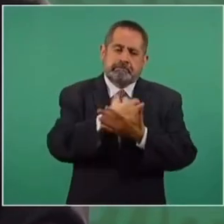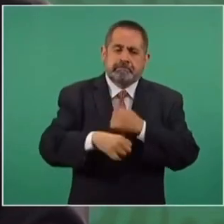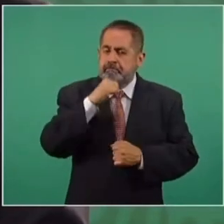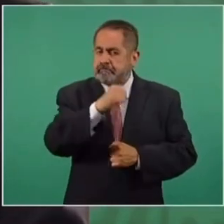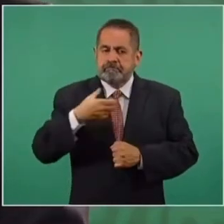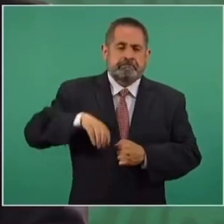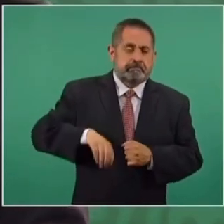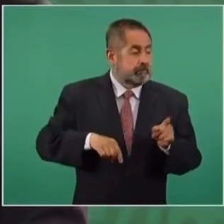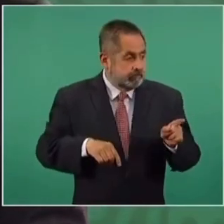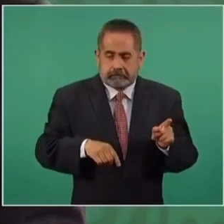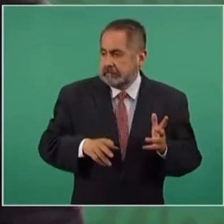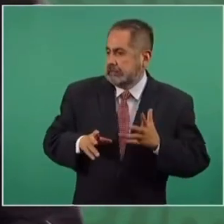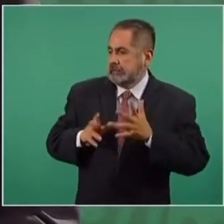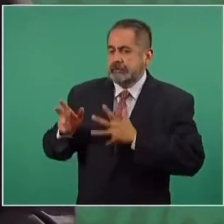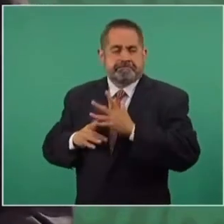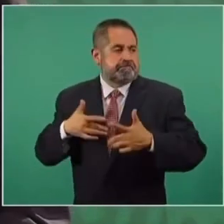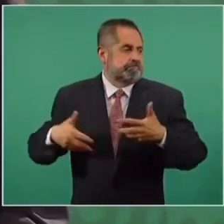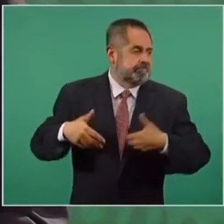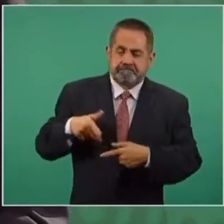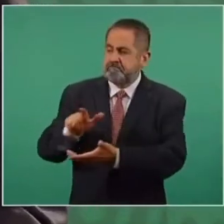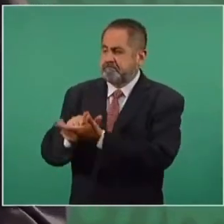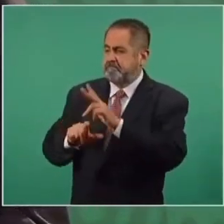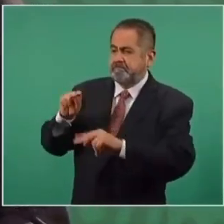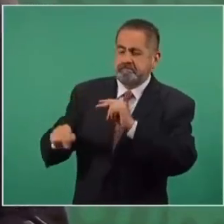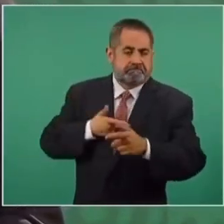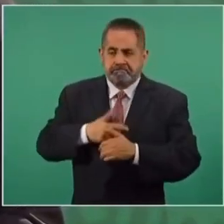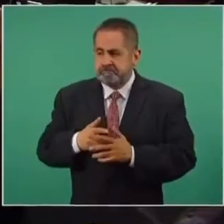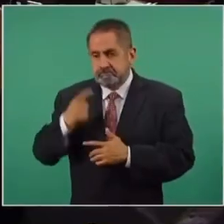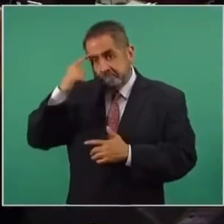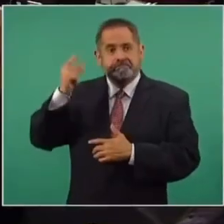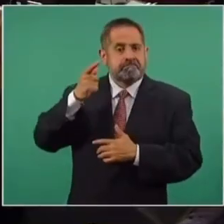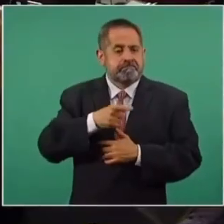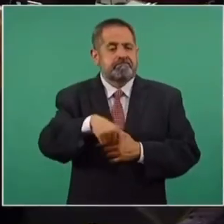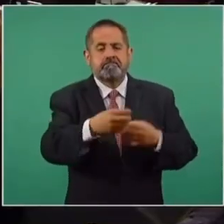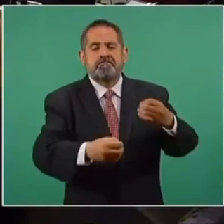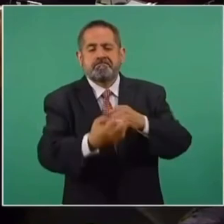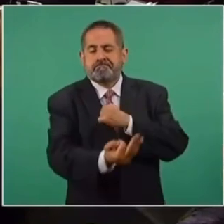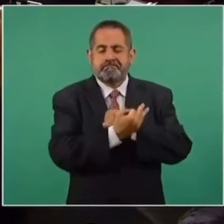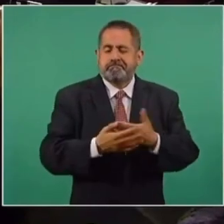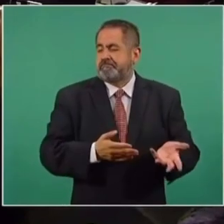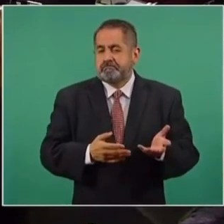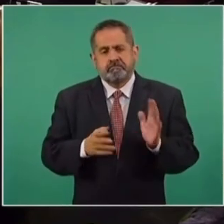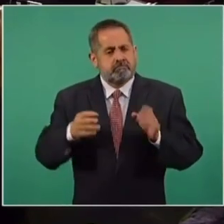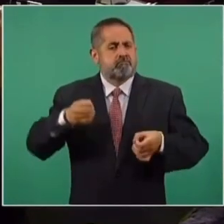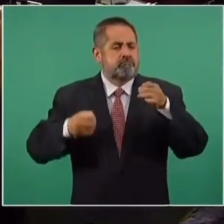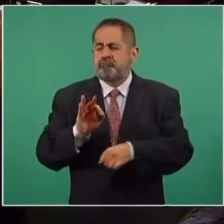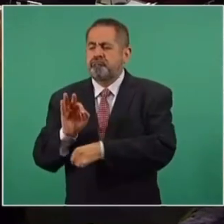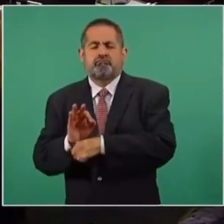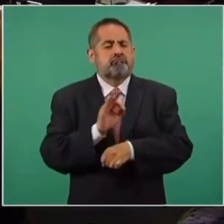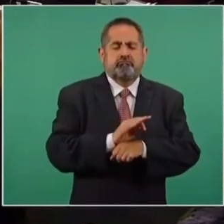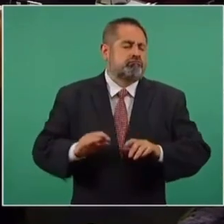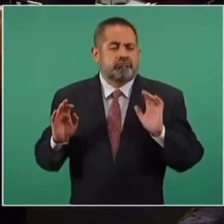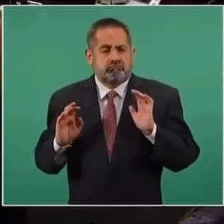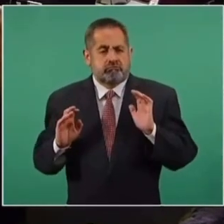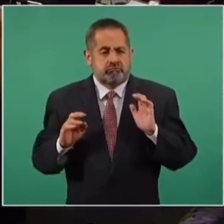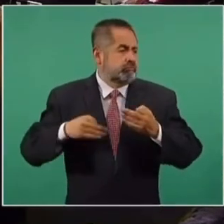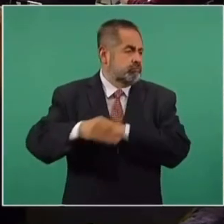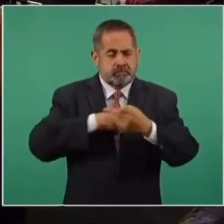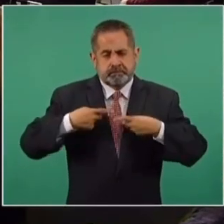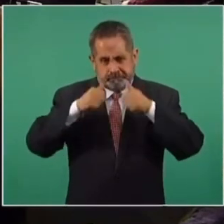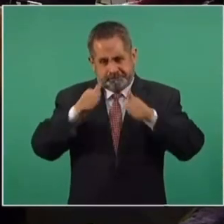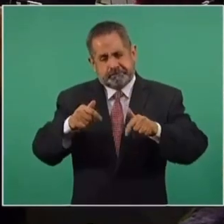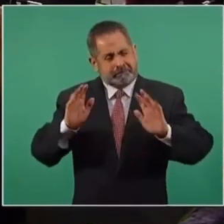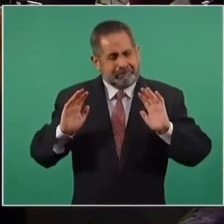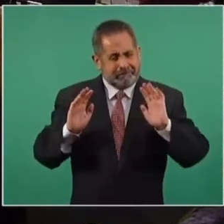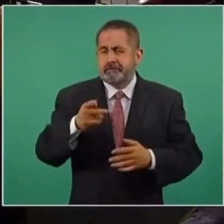están inconformes y cuentan con el apoyo de los jueces, que esa es su función, atender a todos los